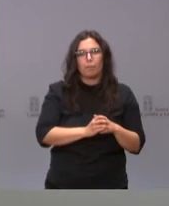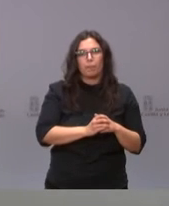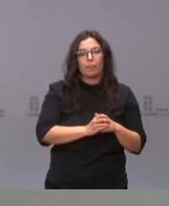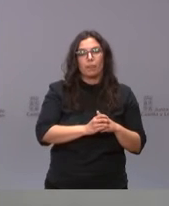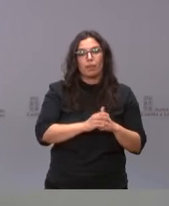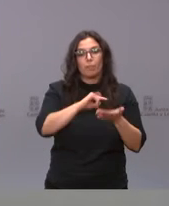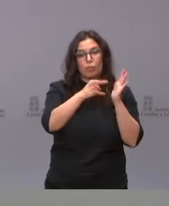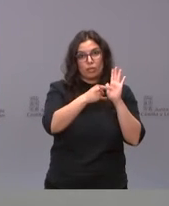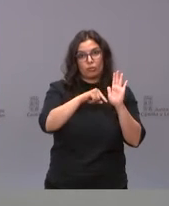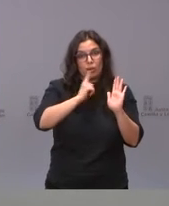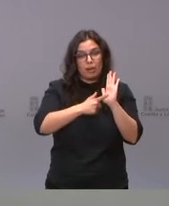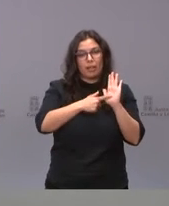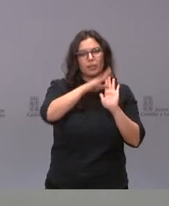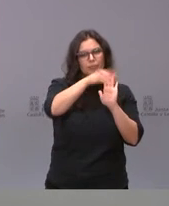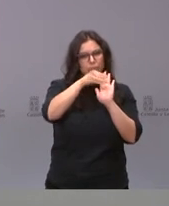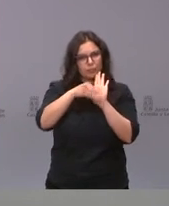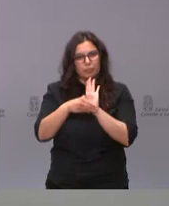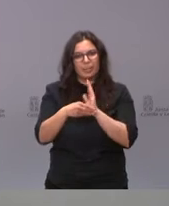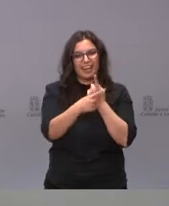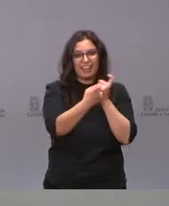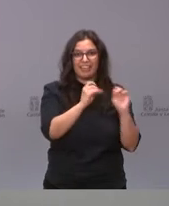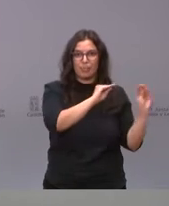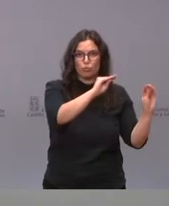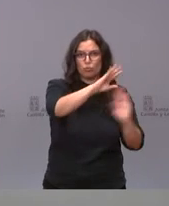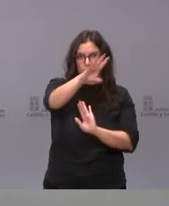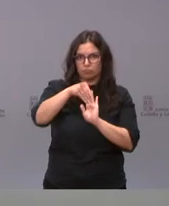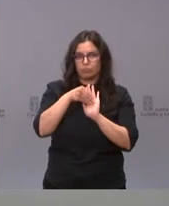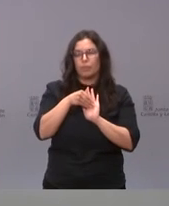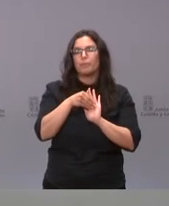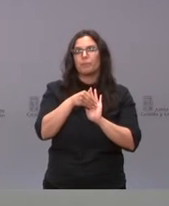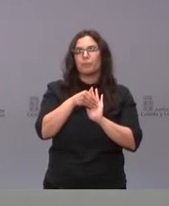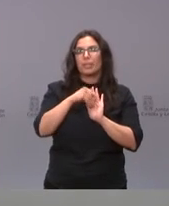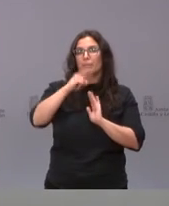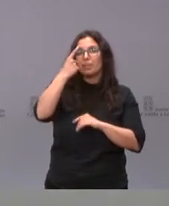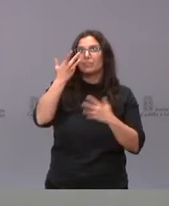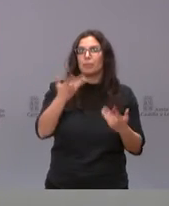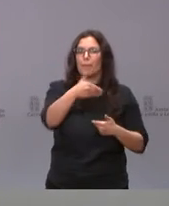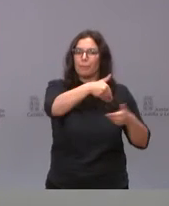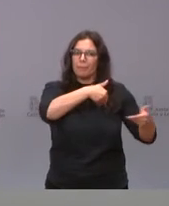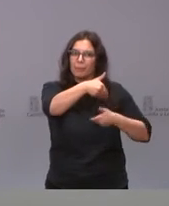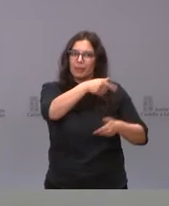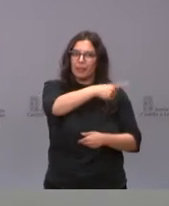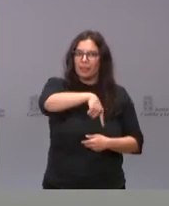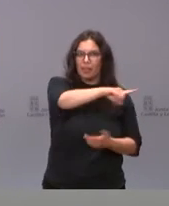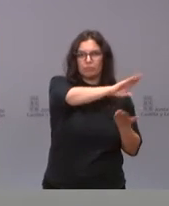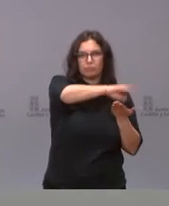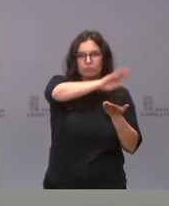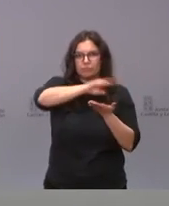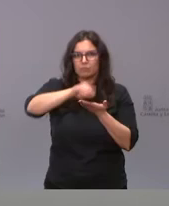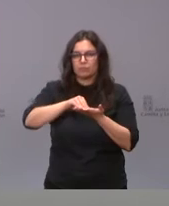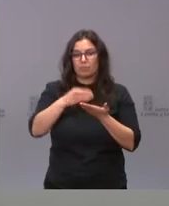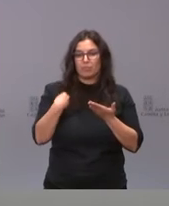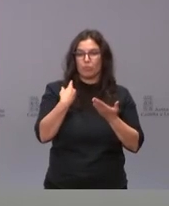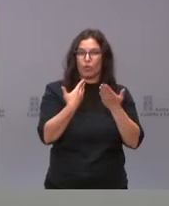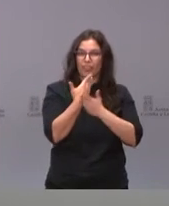las necesidades que pueden tener y que sobre todo recoge las demandas que diariamente en ese